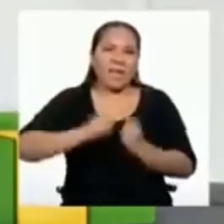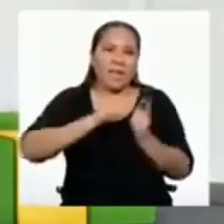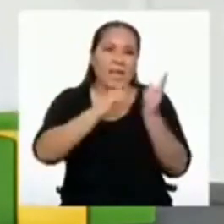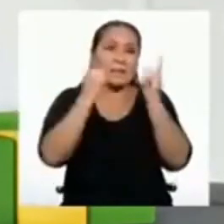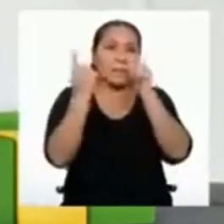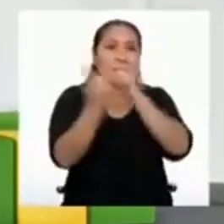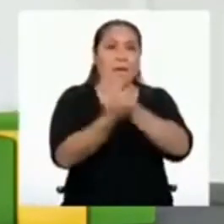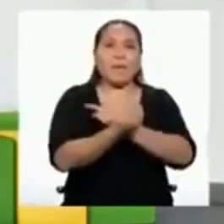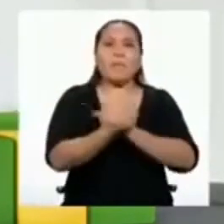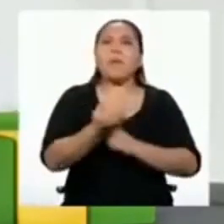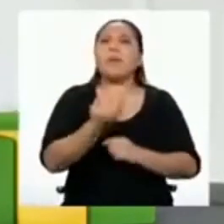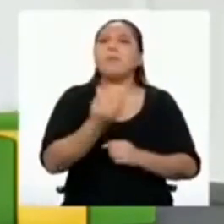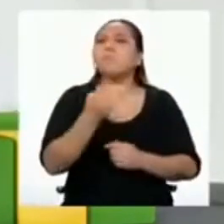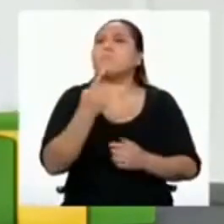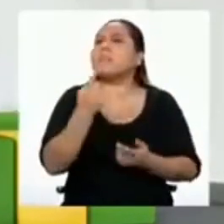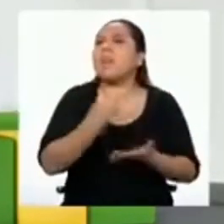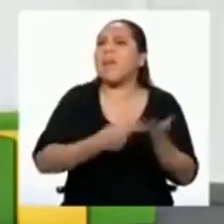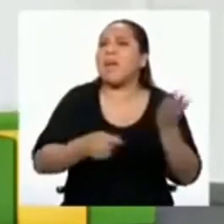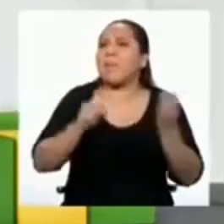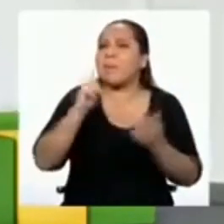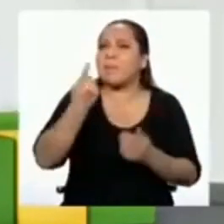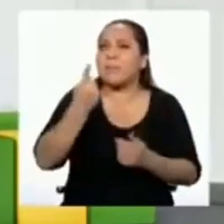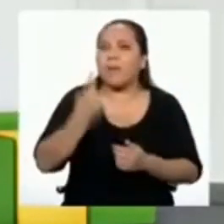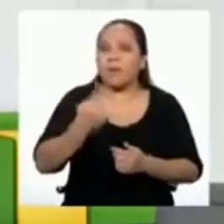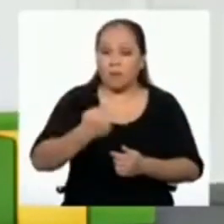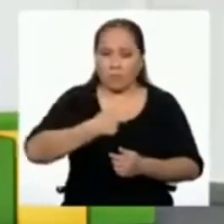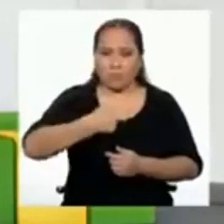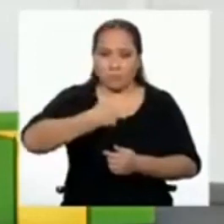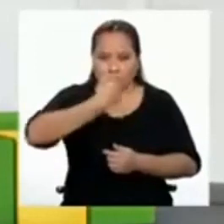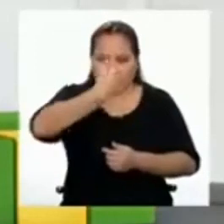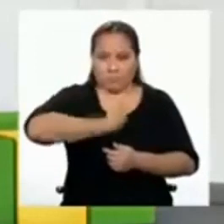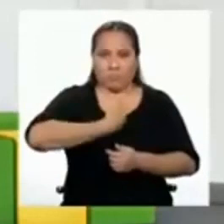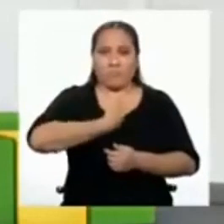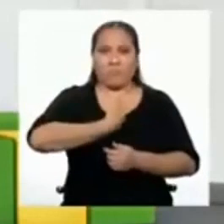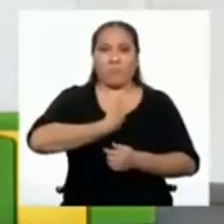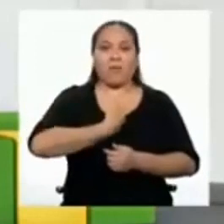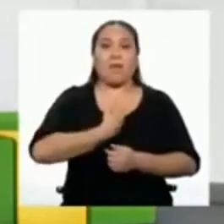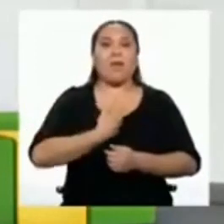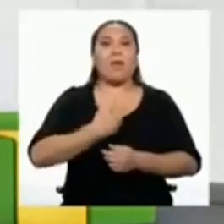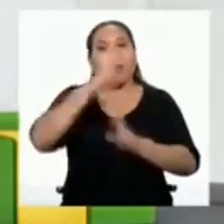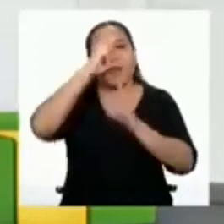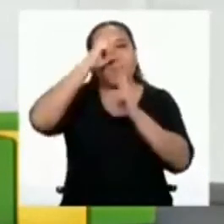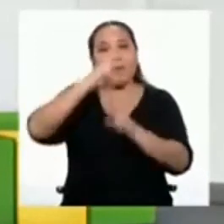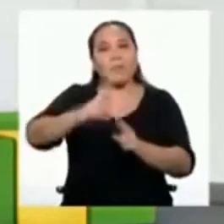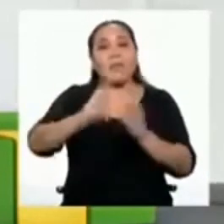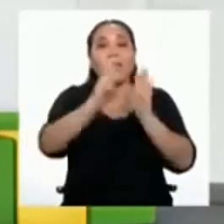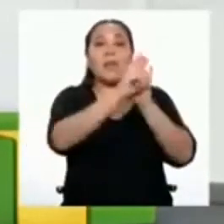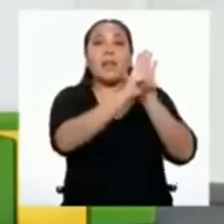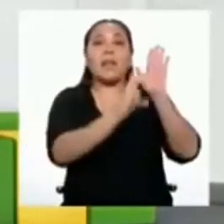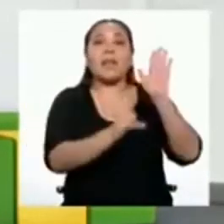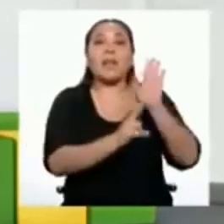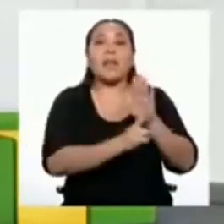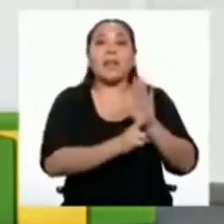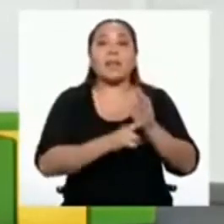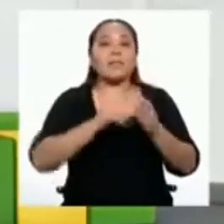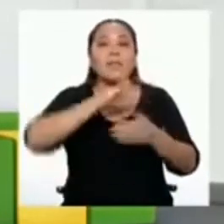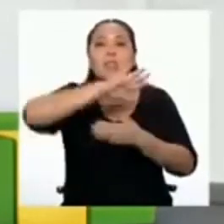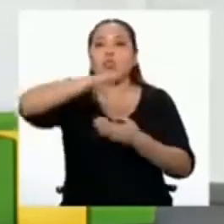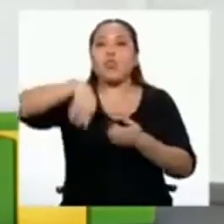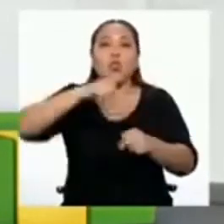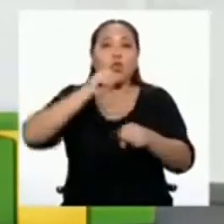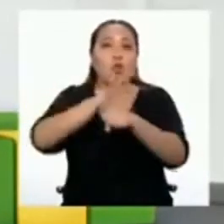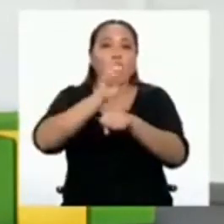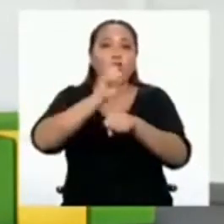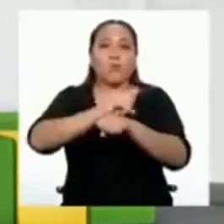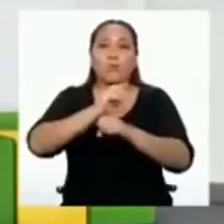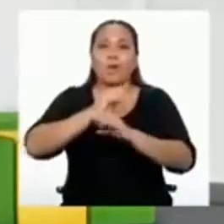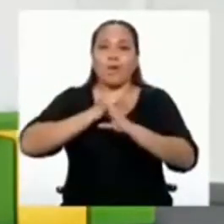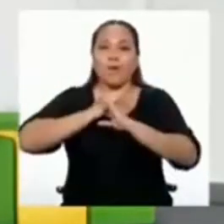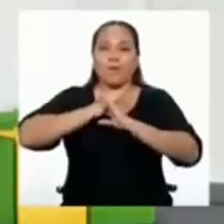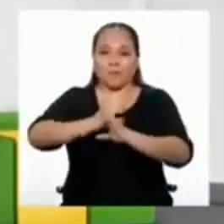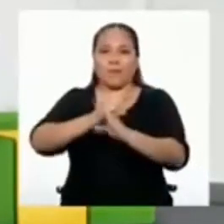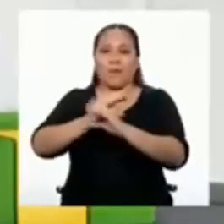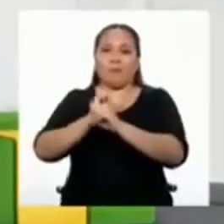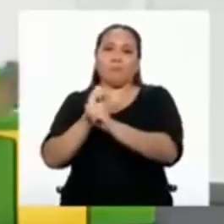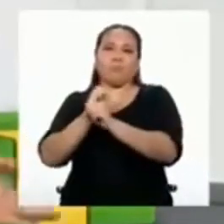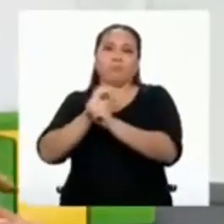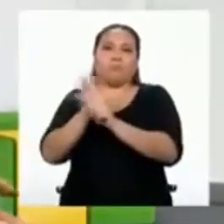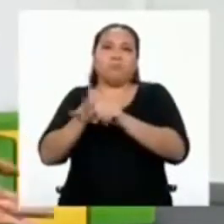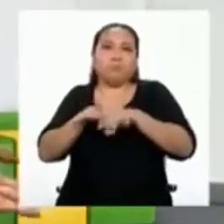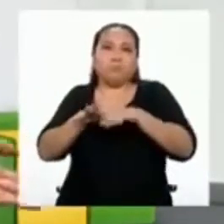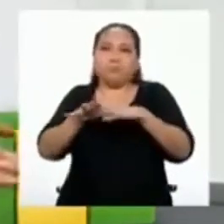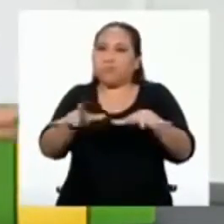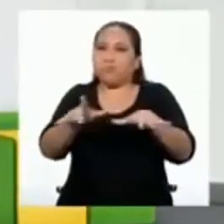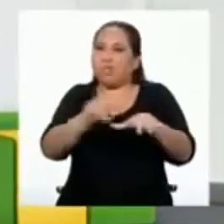empecemos por nosotros mismos. Por acatar las normas de cuarentena y todas las medidas de prevención posible para evitar el avance del virus.